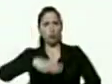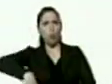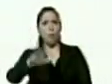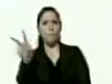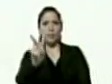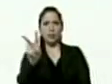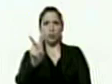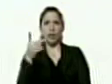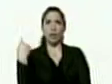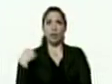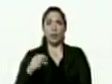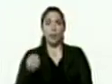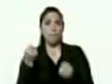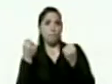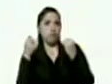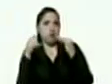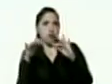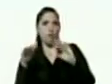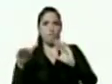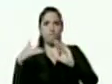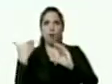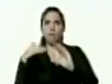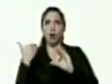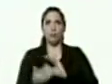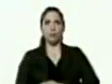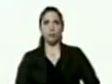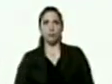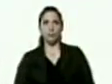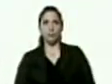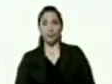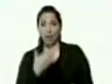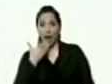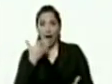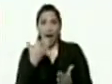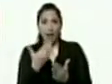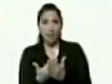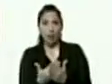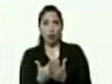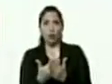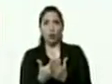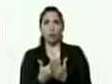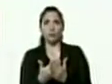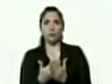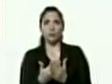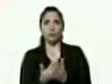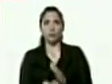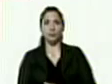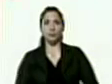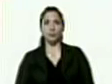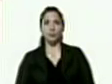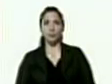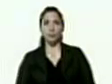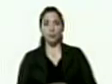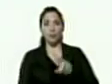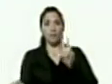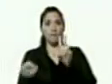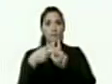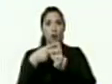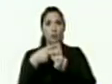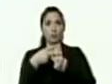tenemos una cantidad de mensajes le agradezco los mensajes a través de la etiqueta